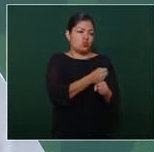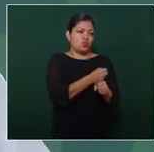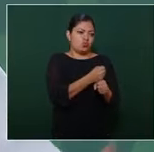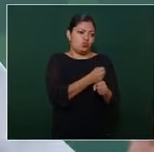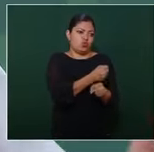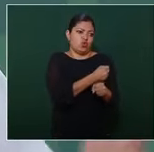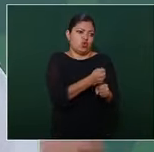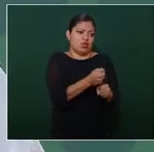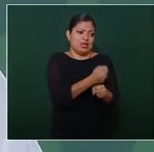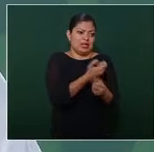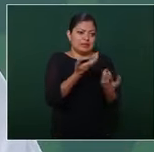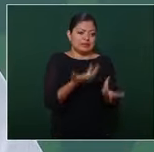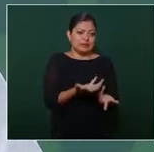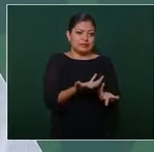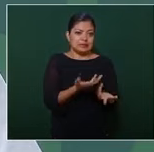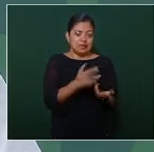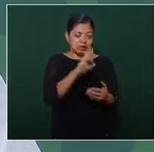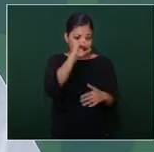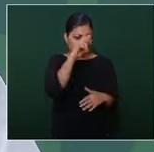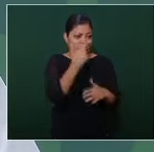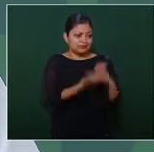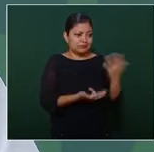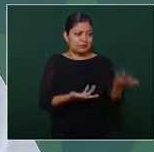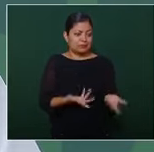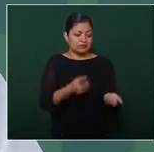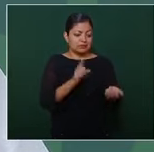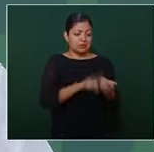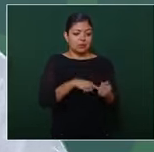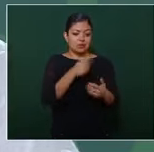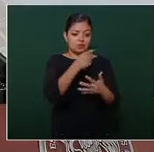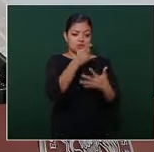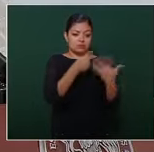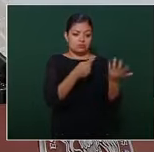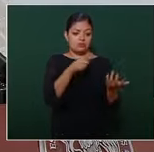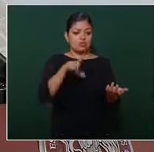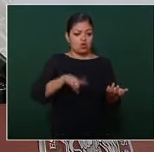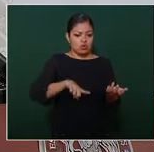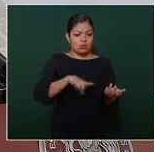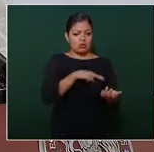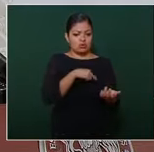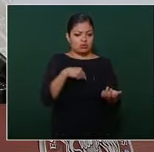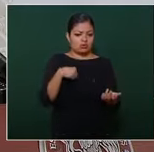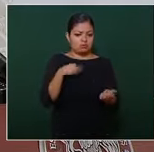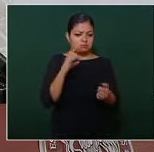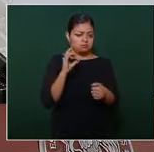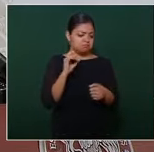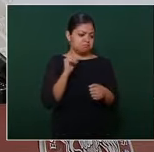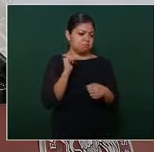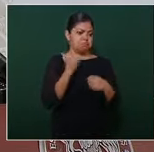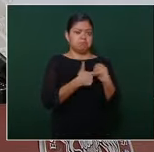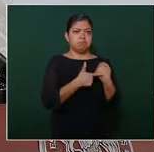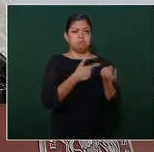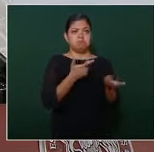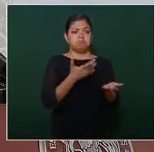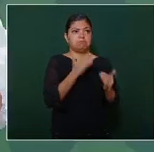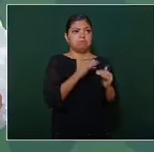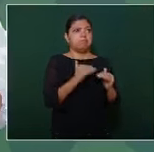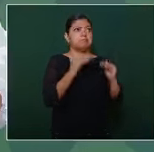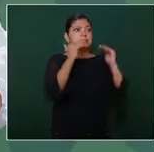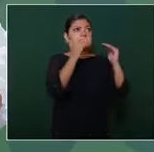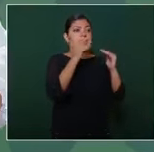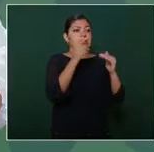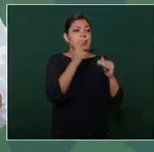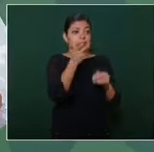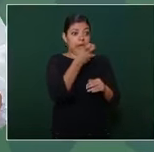ni todas las medidas que pueda disponer el gobierno en cualquier nivel son suficientes